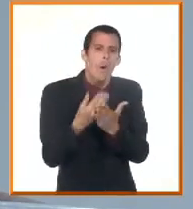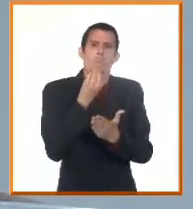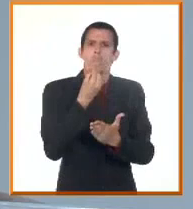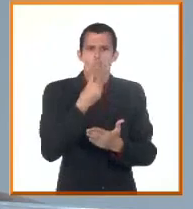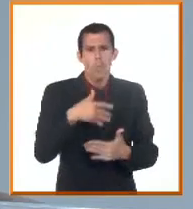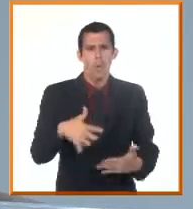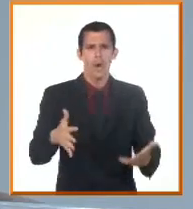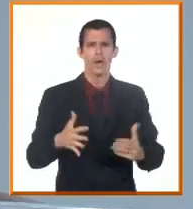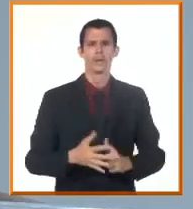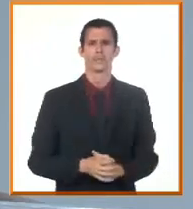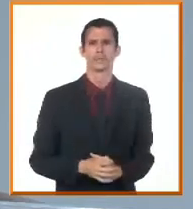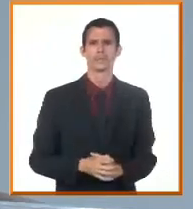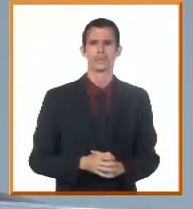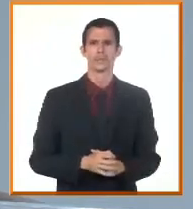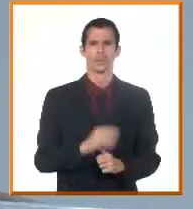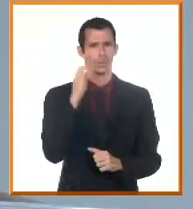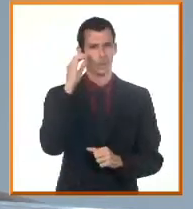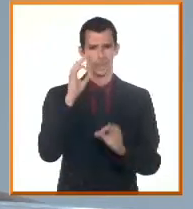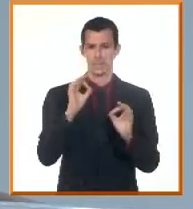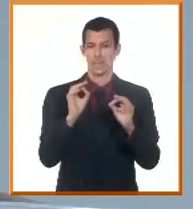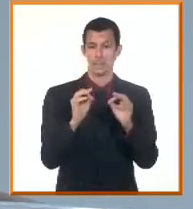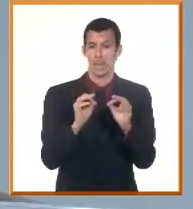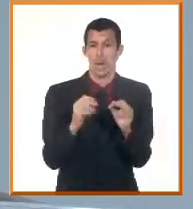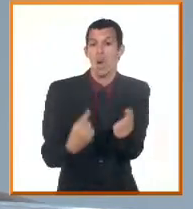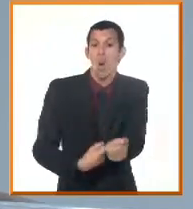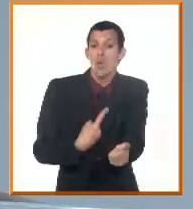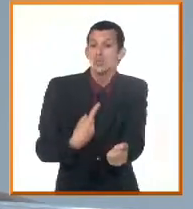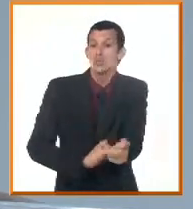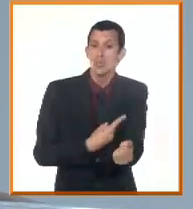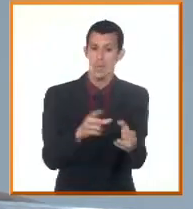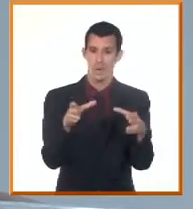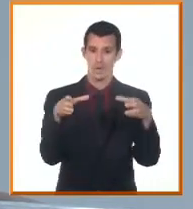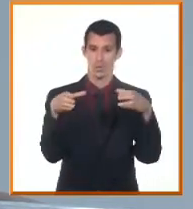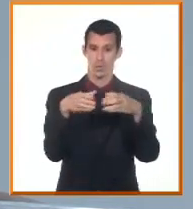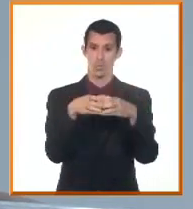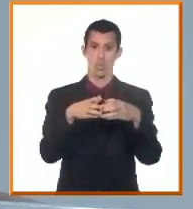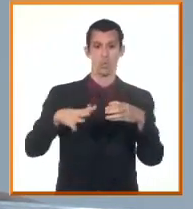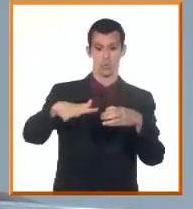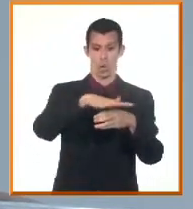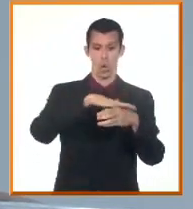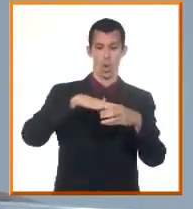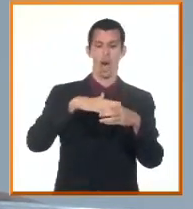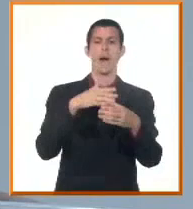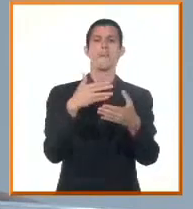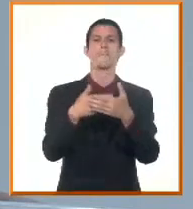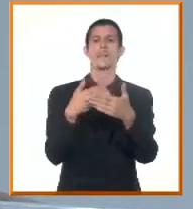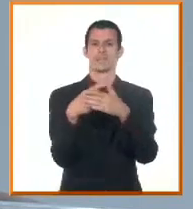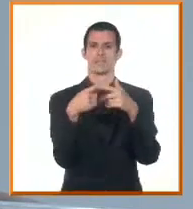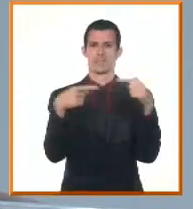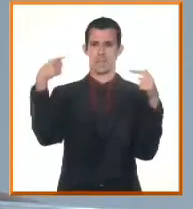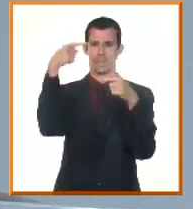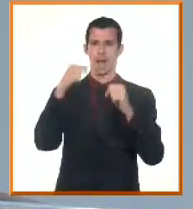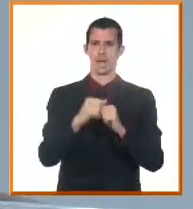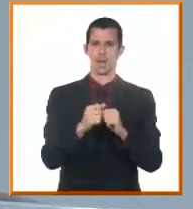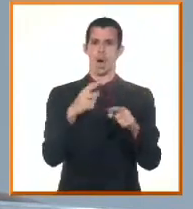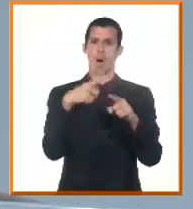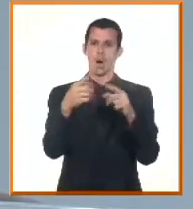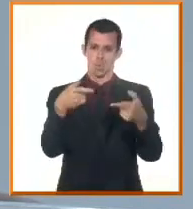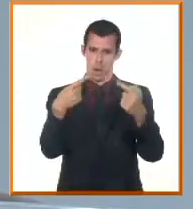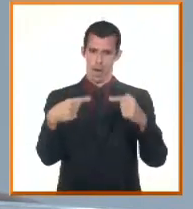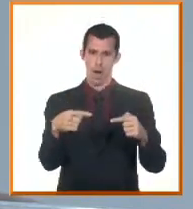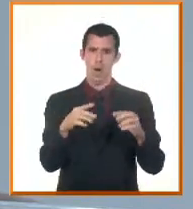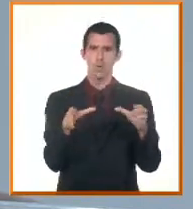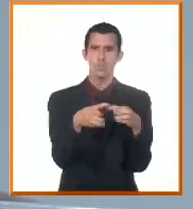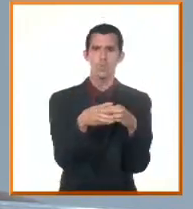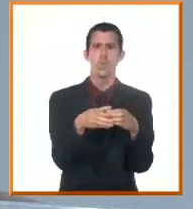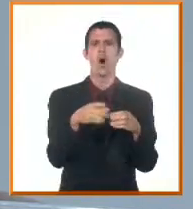objetivos que cumplir y que además de alguna manera también resuelve uno de los problemas que veníamos arrastrando hace unos años, que es que un grupo de entidades